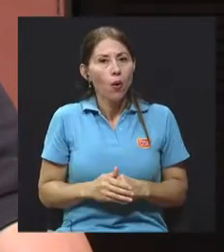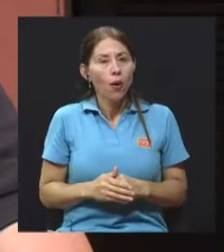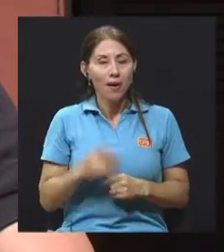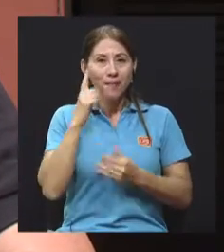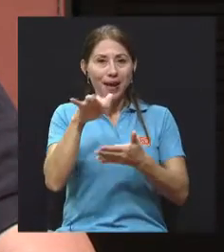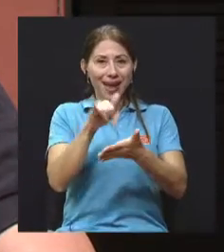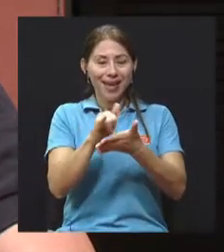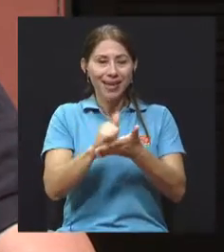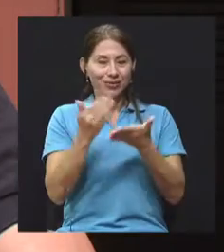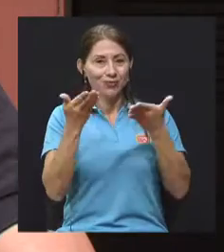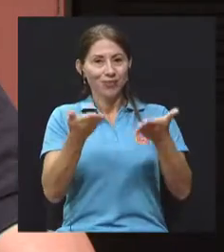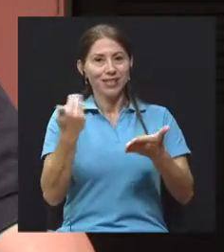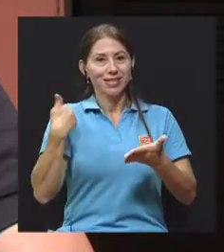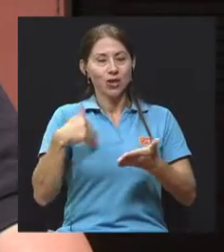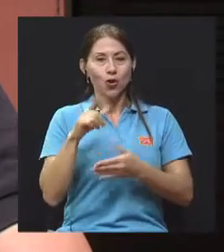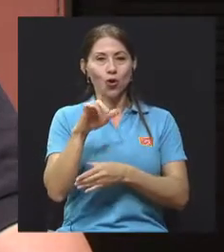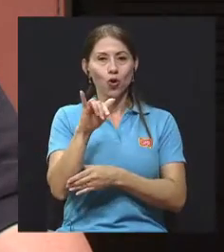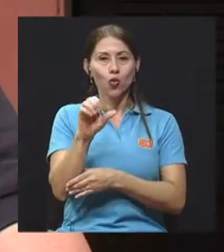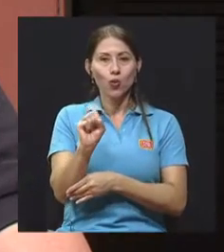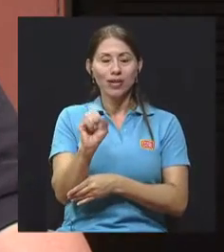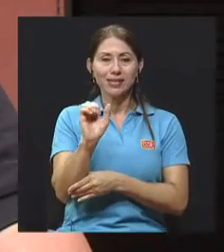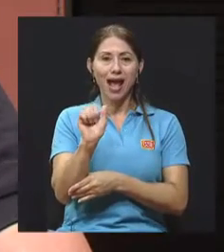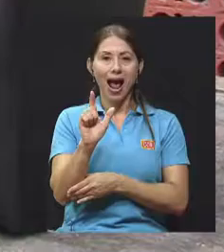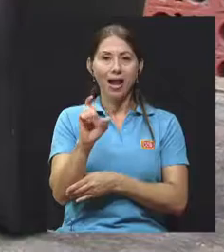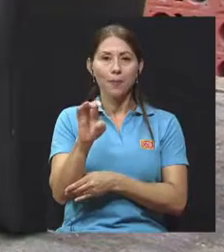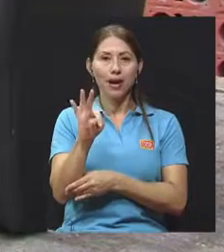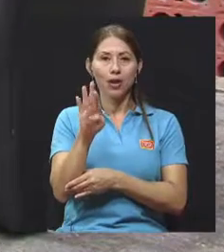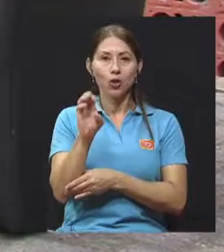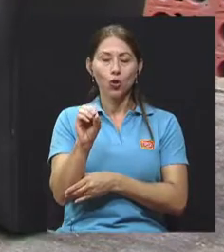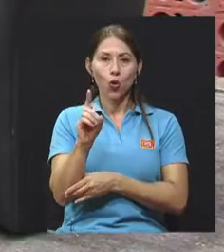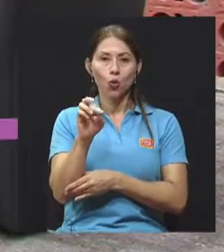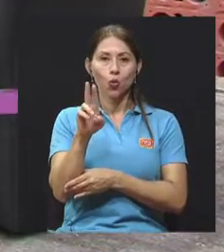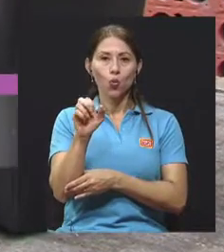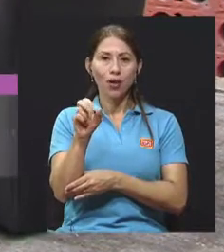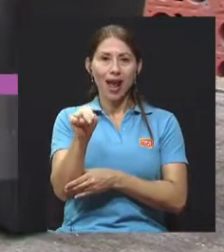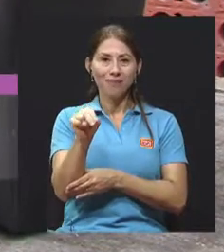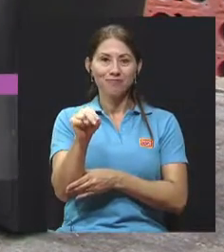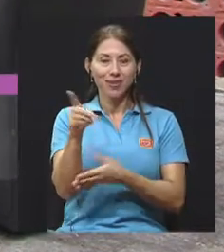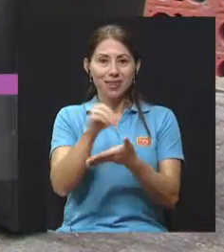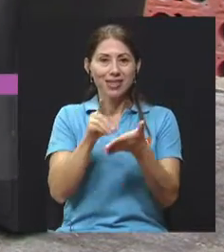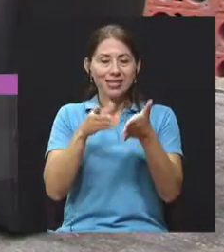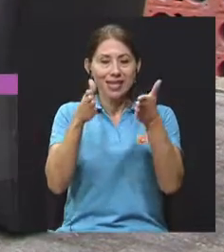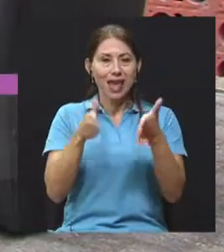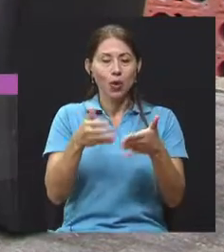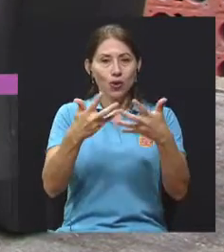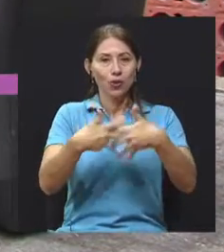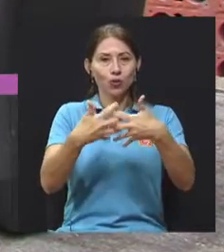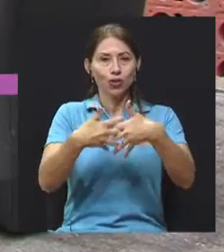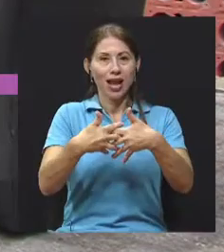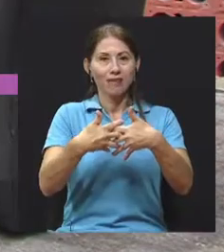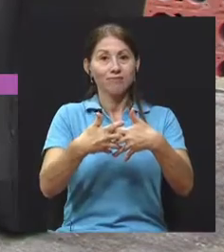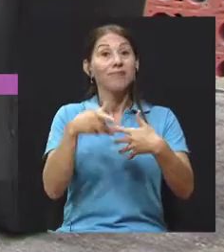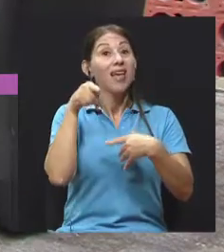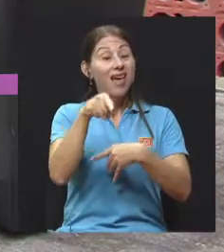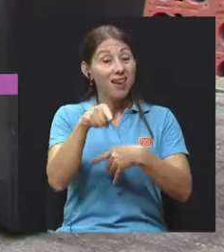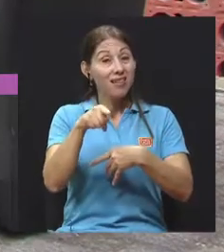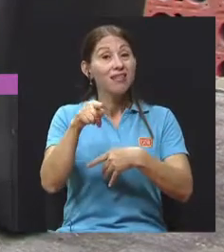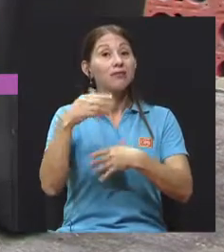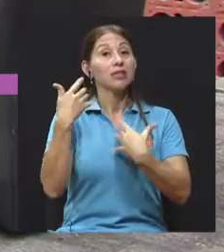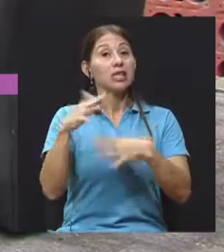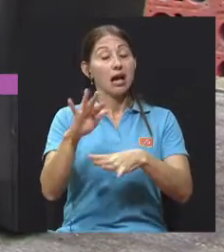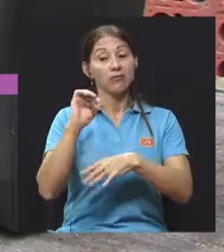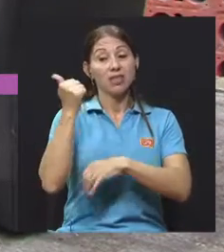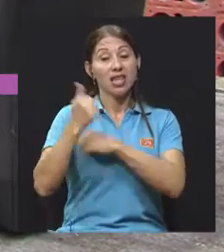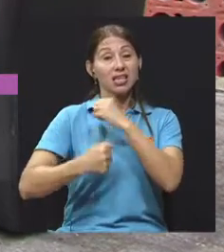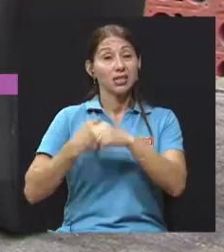día de hoy tenemos la grata compañía del señor Luis Alberto Durán, quien es diseñador industrial y que tiene 10 años